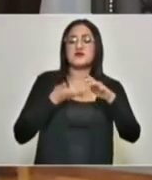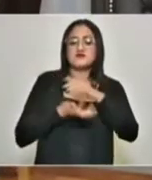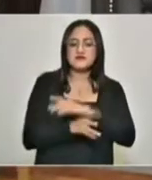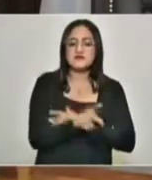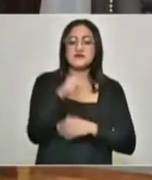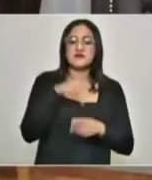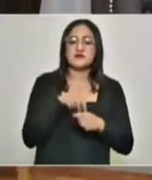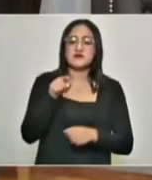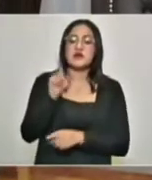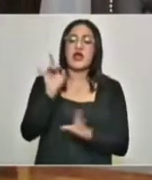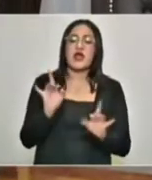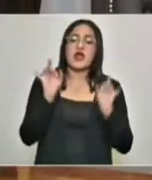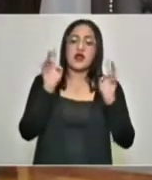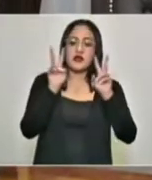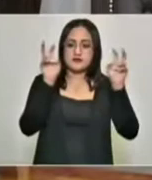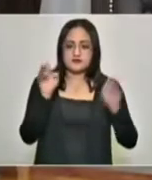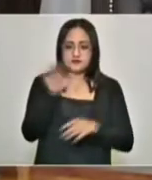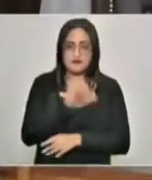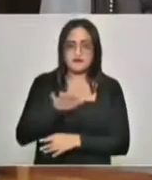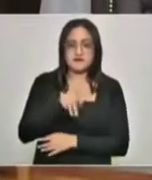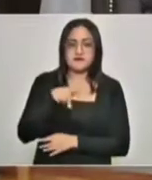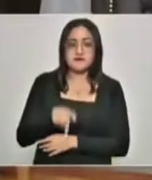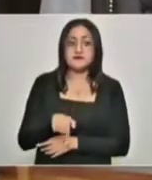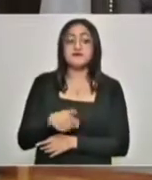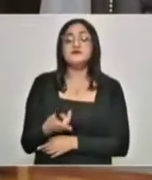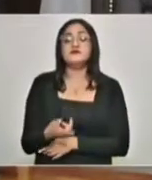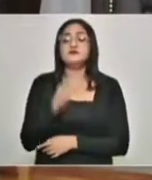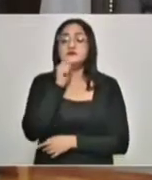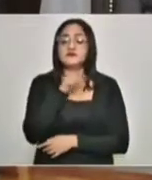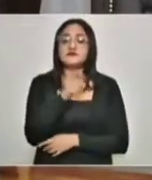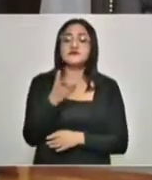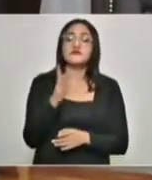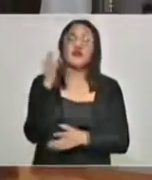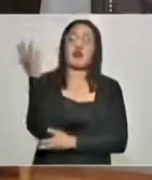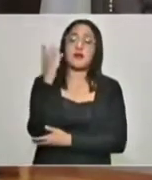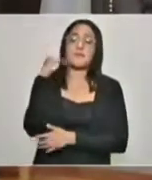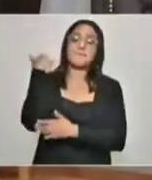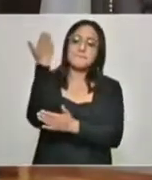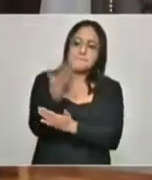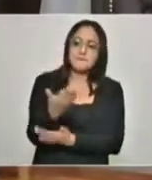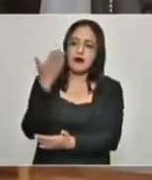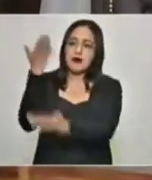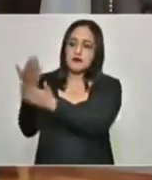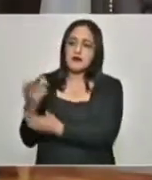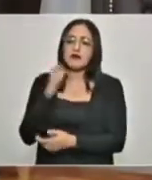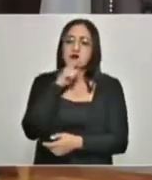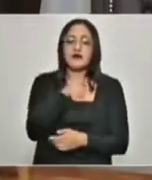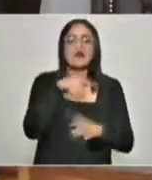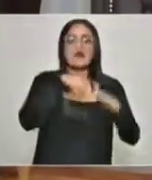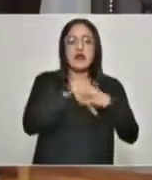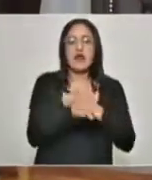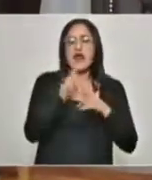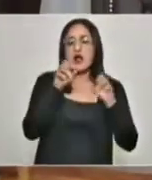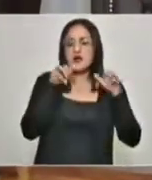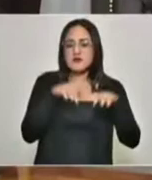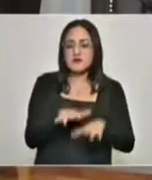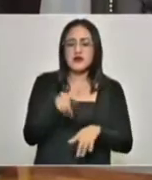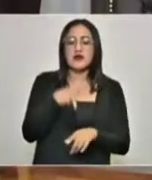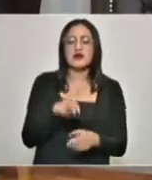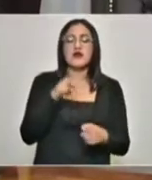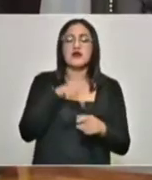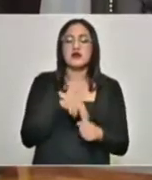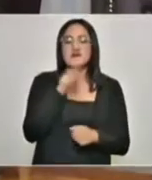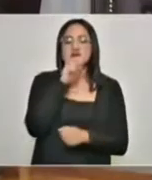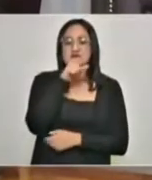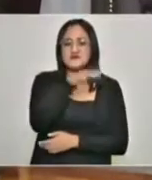en la comunidad de Los Ángeles. También tenemos la caída de árboles y filtraciones de agua en la jurisdicción sanitaria,